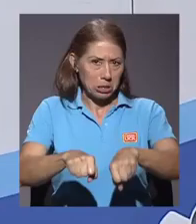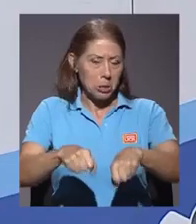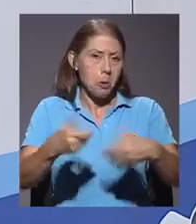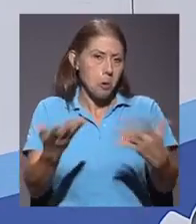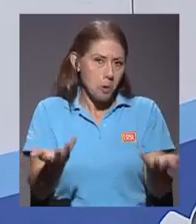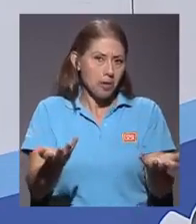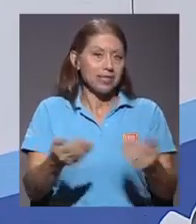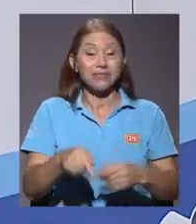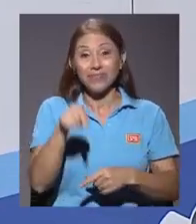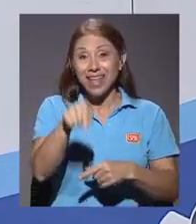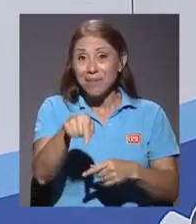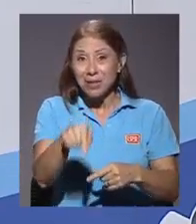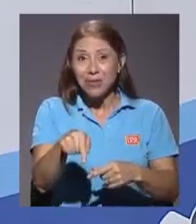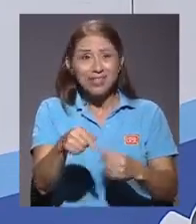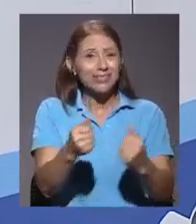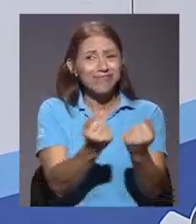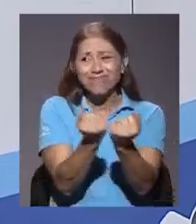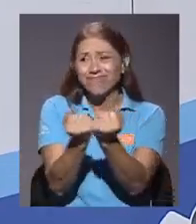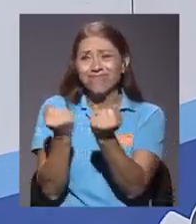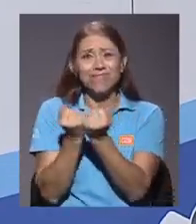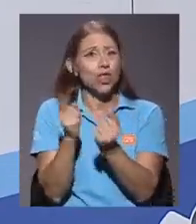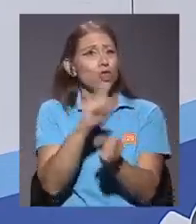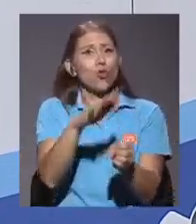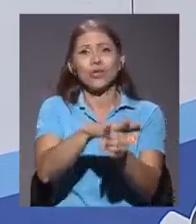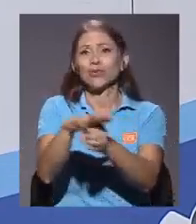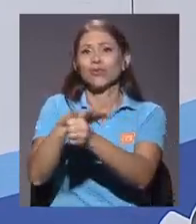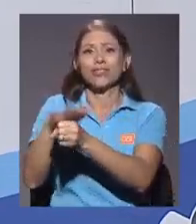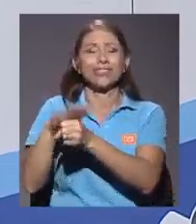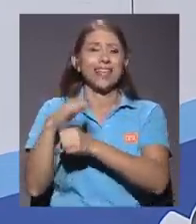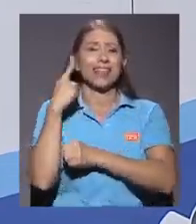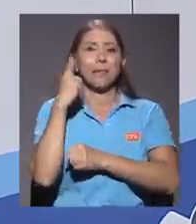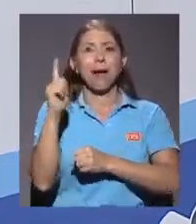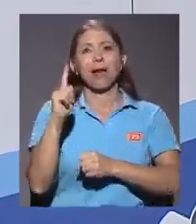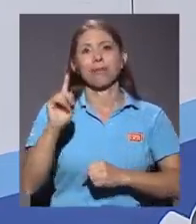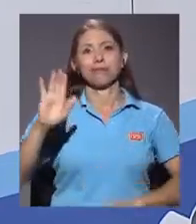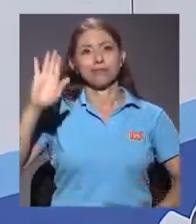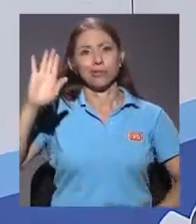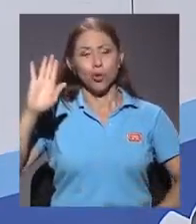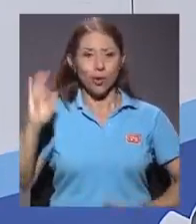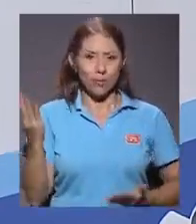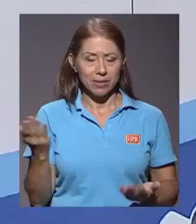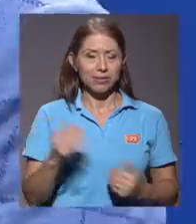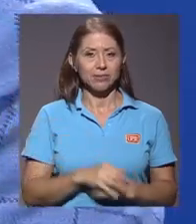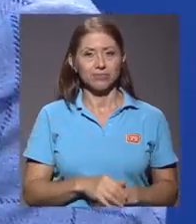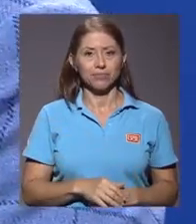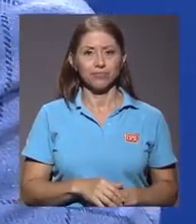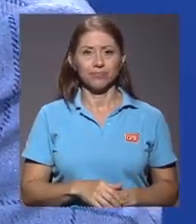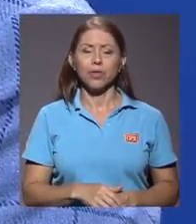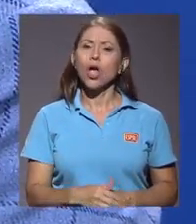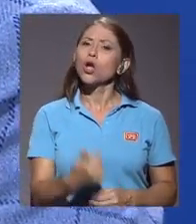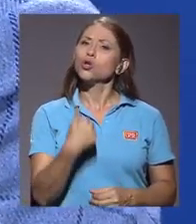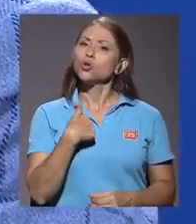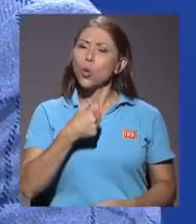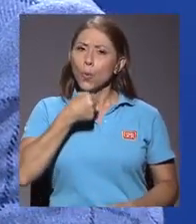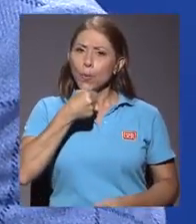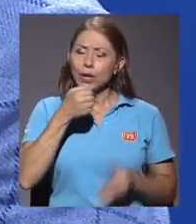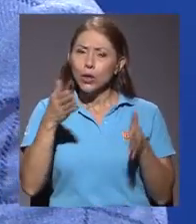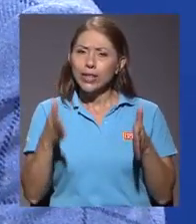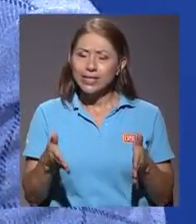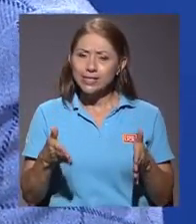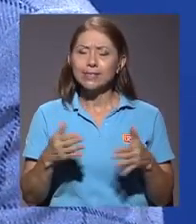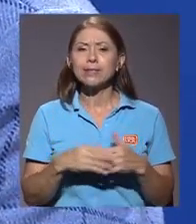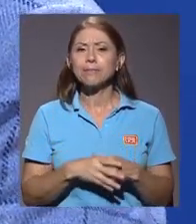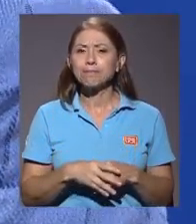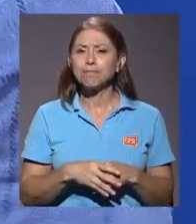Espacio que se nos hace insuficiente, por ejemplo, para los mismos actos de juramentación. Doña Ruth, yo como periodista estoy un poquito,